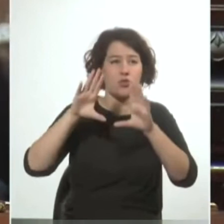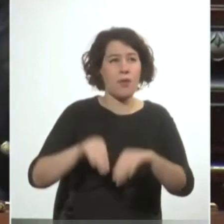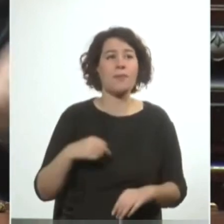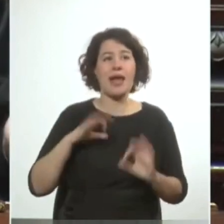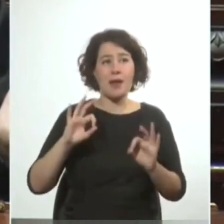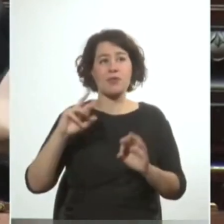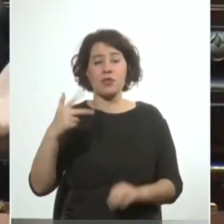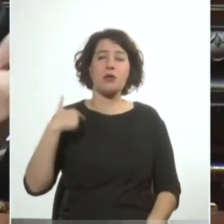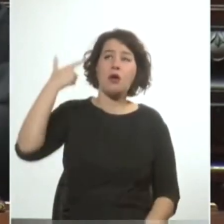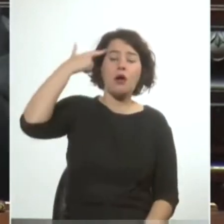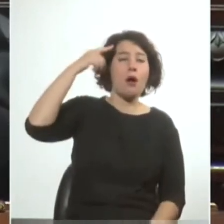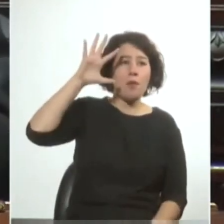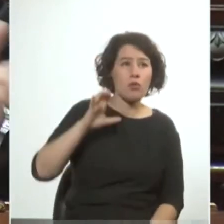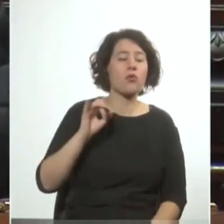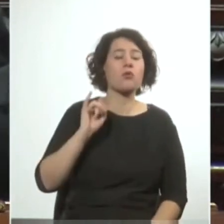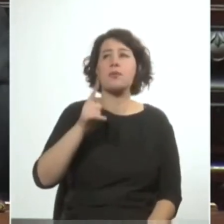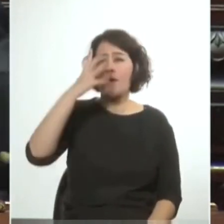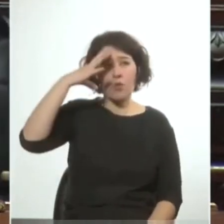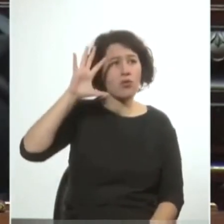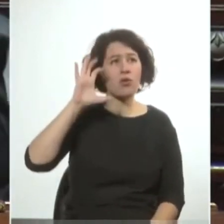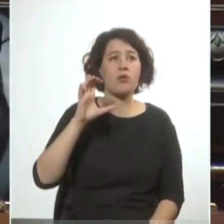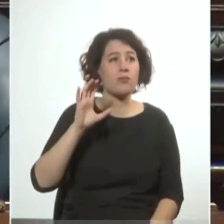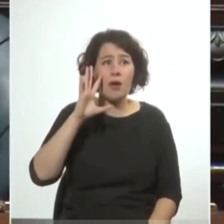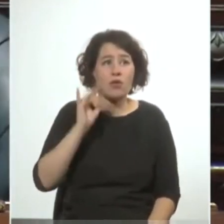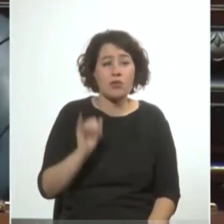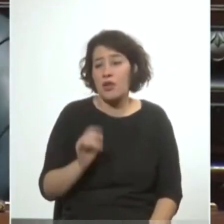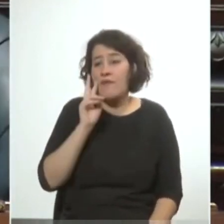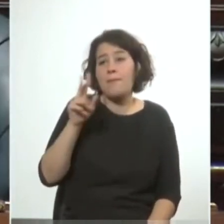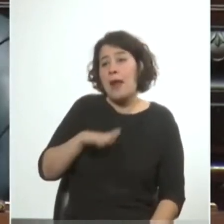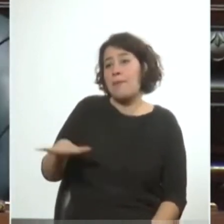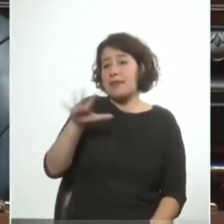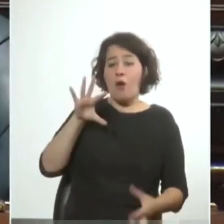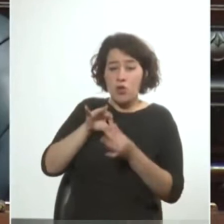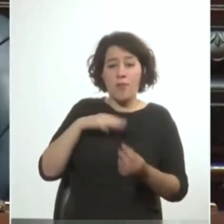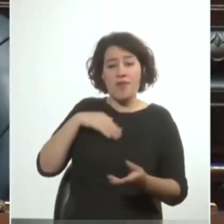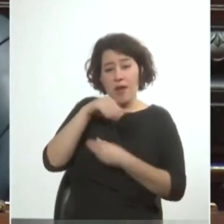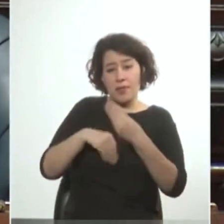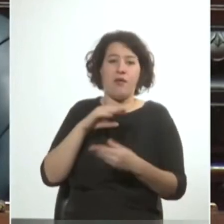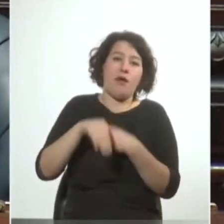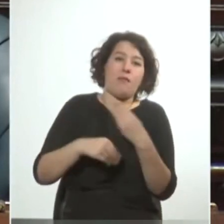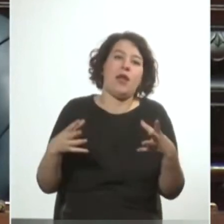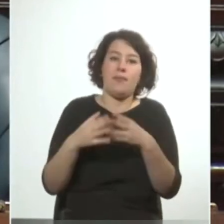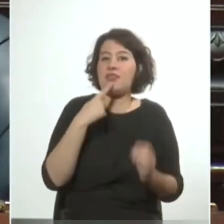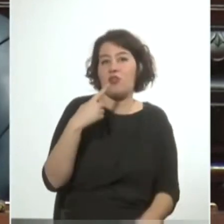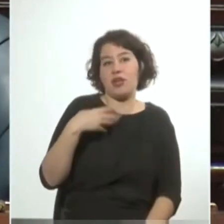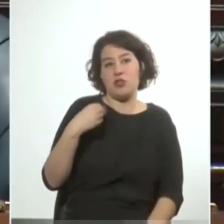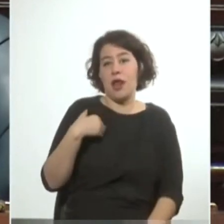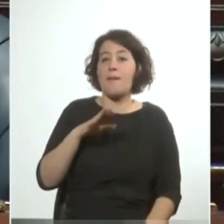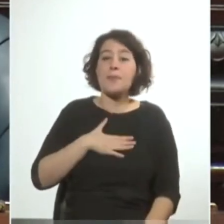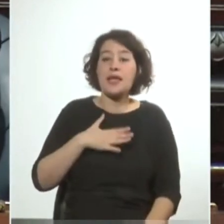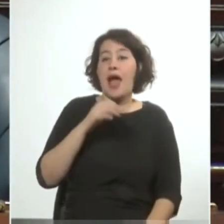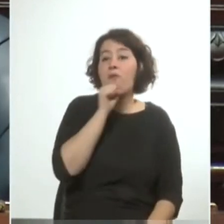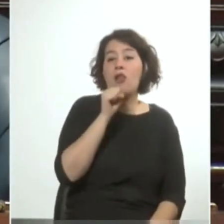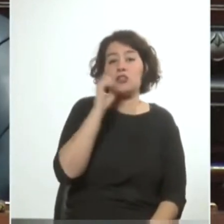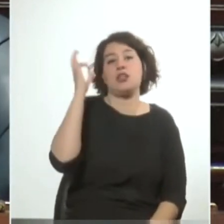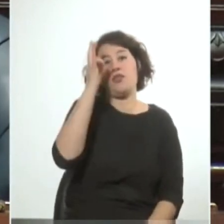3 años le metieron un revólver en la cabeza me acuerdo me acuerdo claro visto desde la perspectiva de mi familia que era una familia del partido nacional mi abuelo era senador